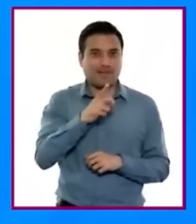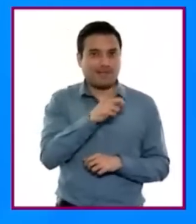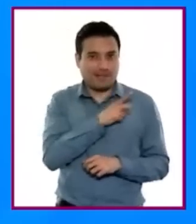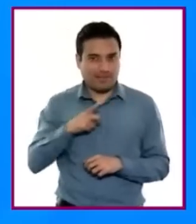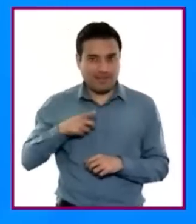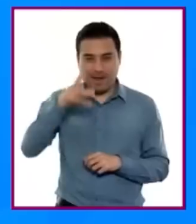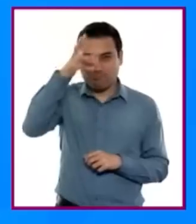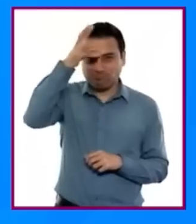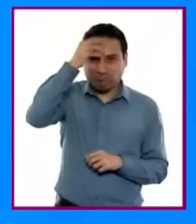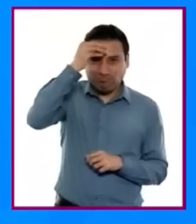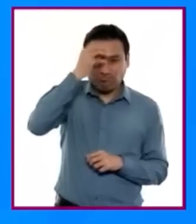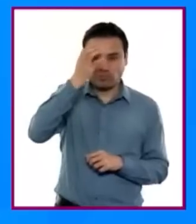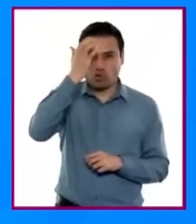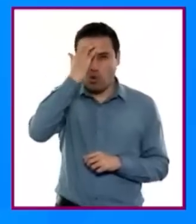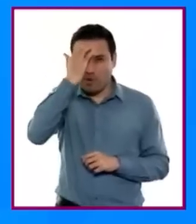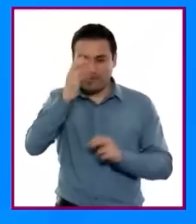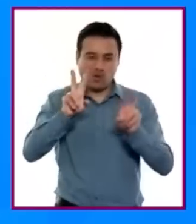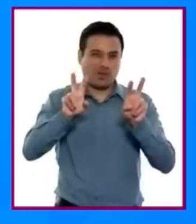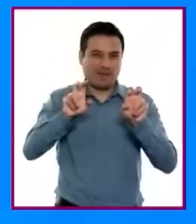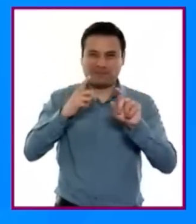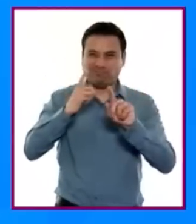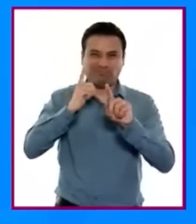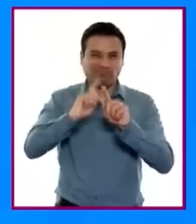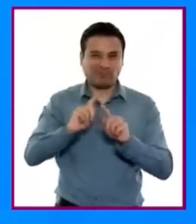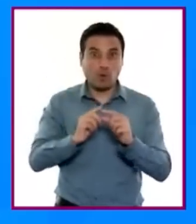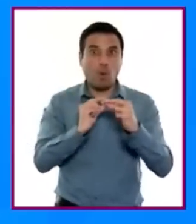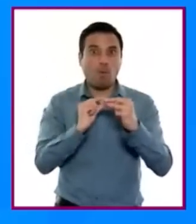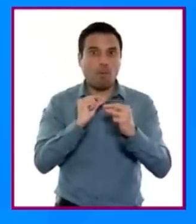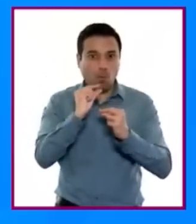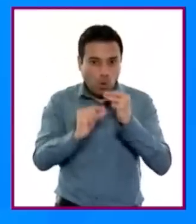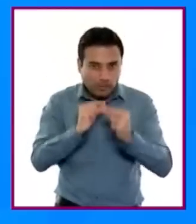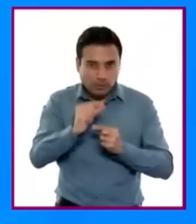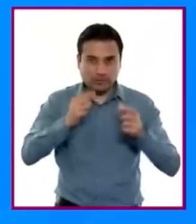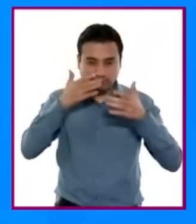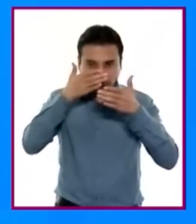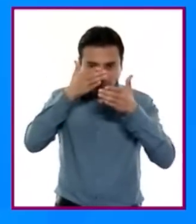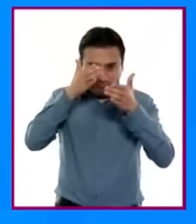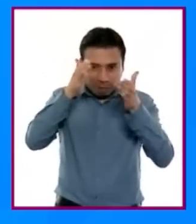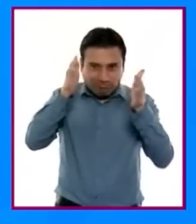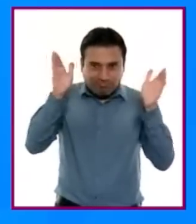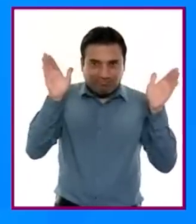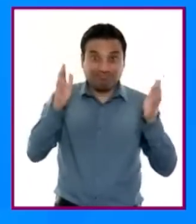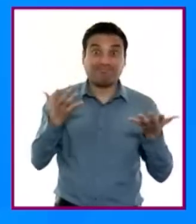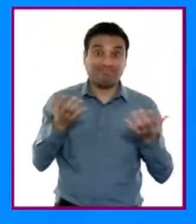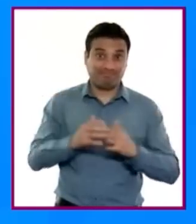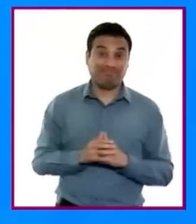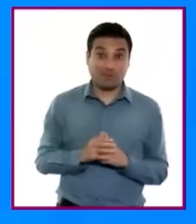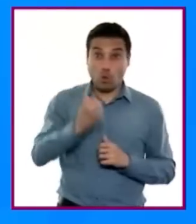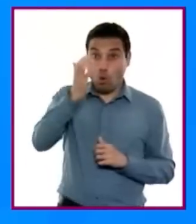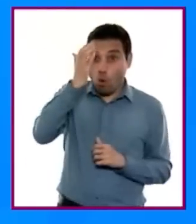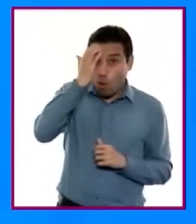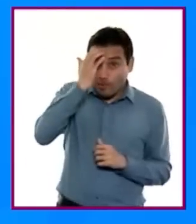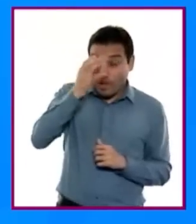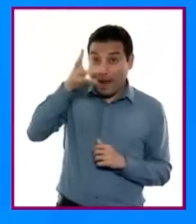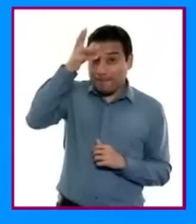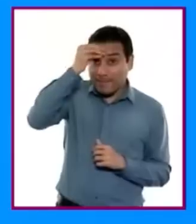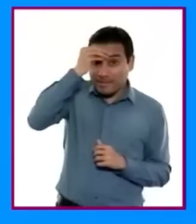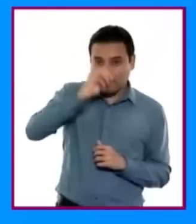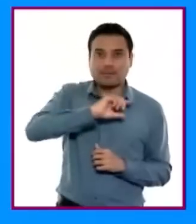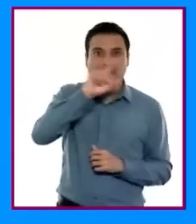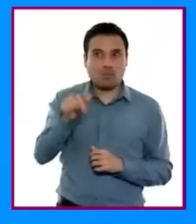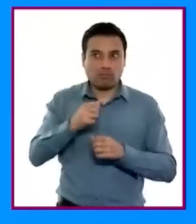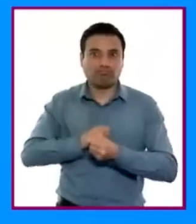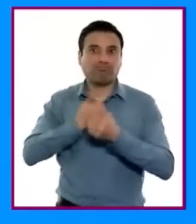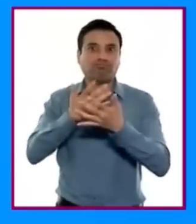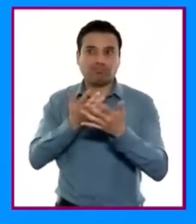y adquieren saberes que se amplían y diversifican, lo que les permite construir conocimientos, usarlos y compartirlos.